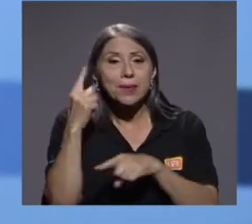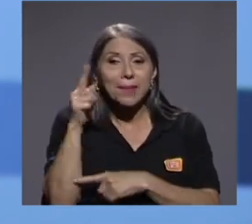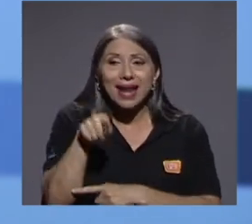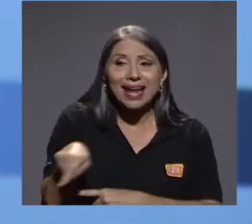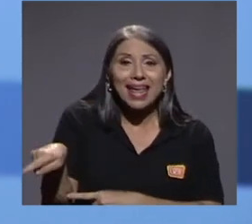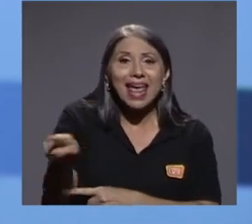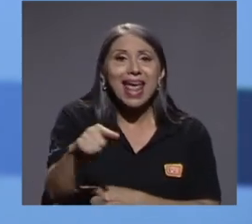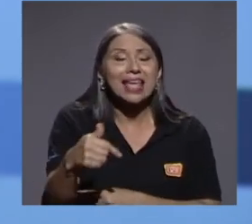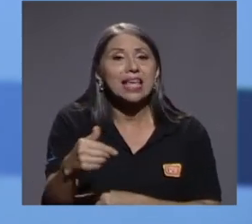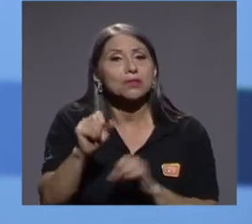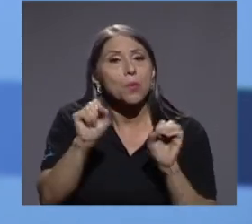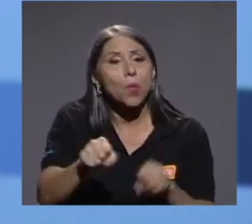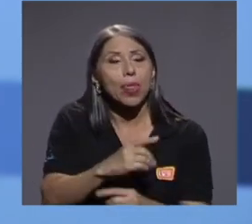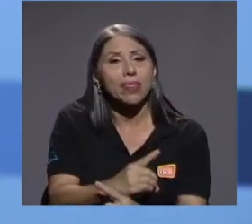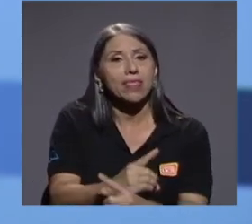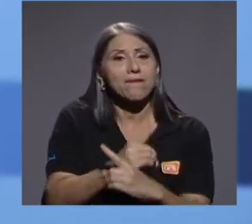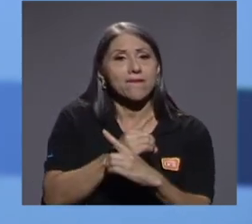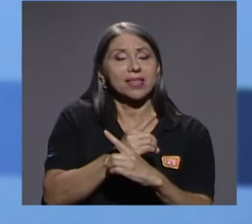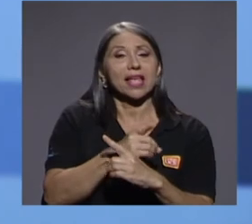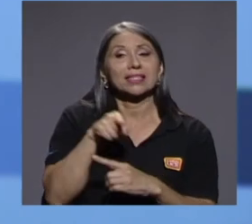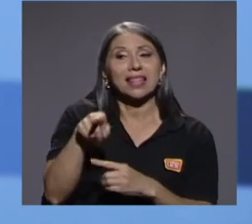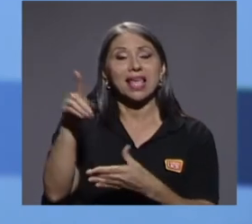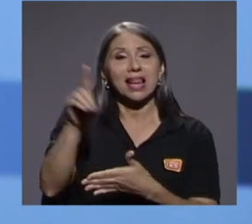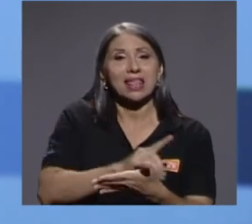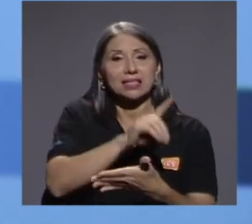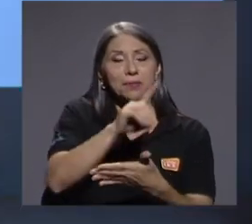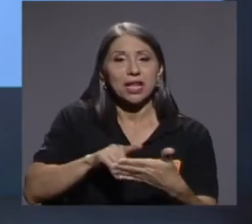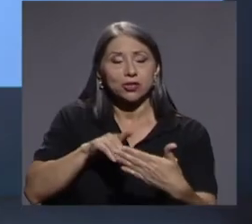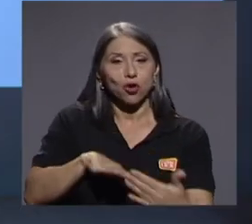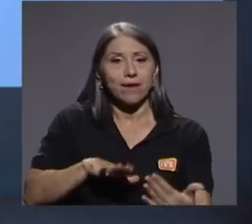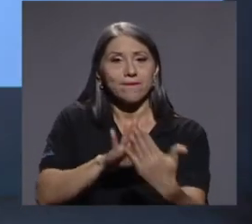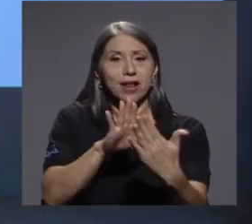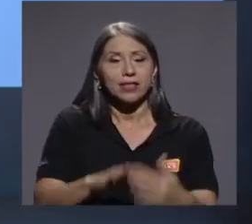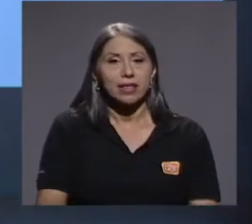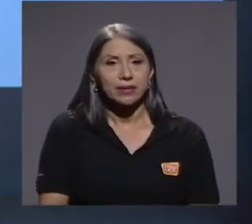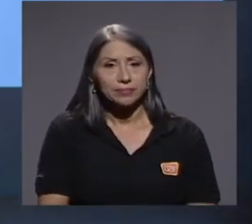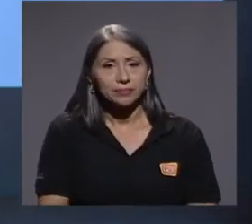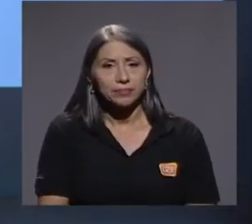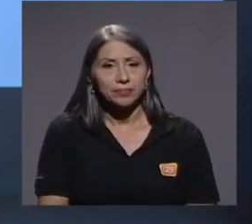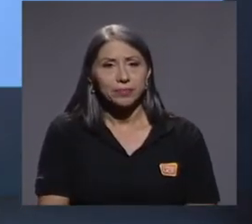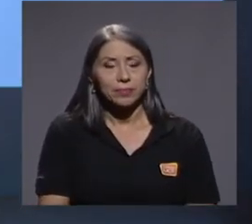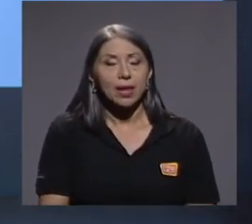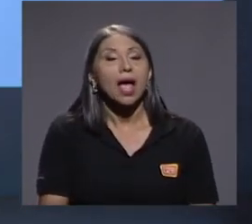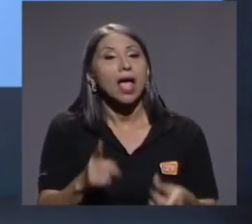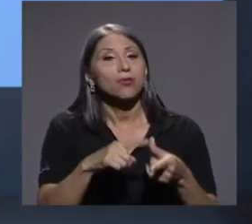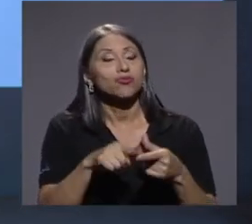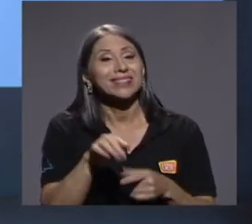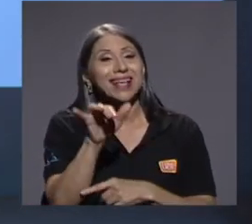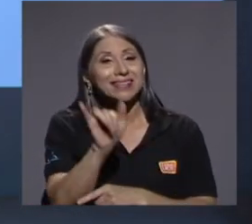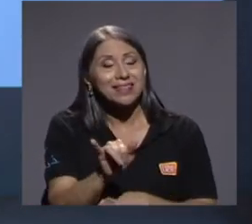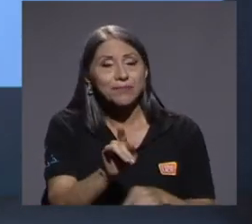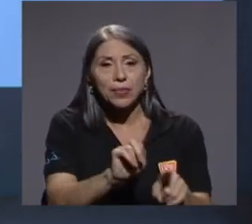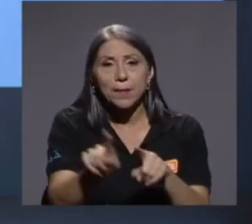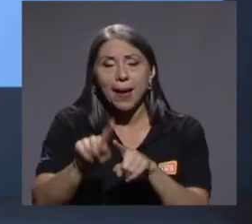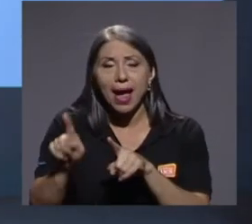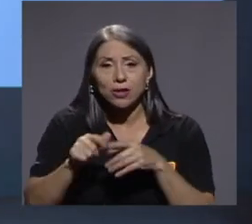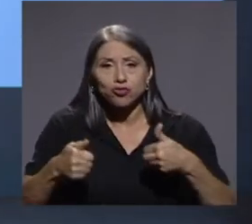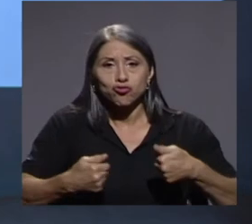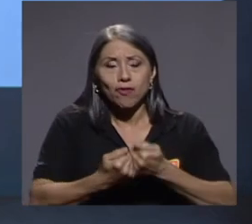contra qué defenderse ante la discriminación que enfrentan. Así, entonces, tenemos varios retos